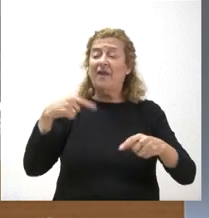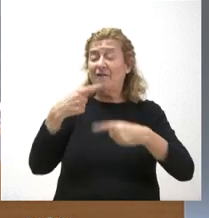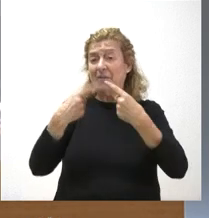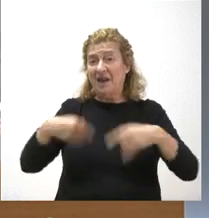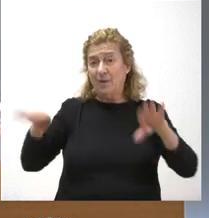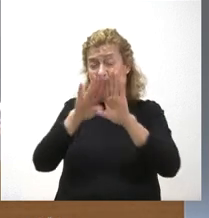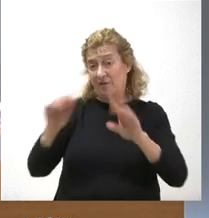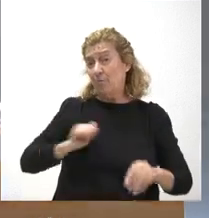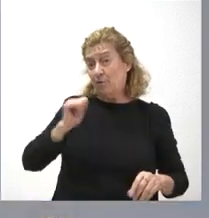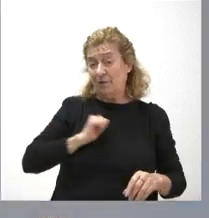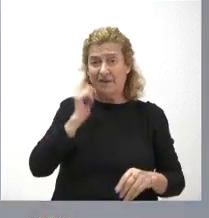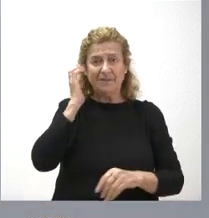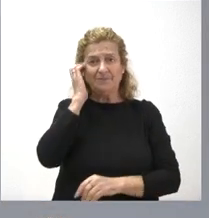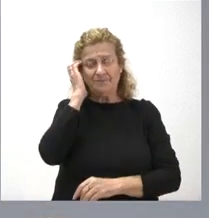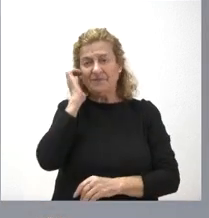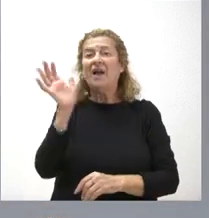el desarrollo de él mismo. Buenos días a todos.